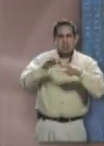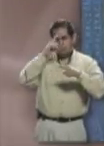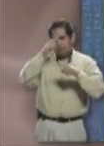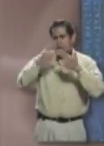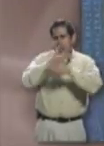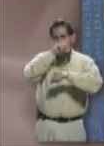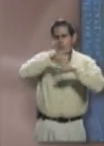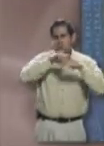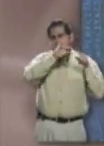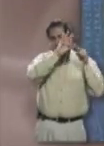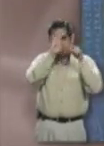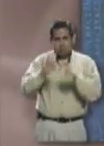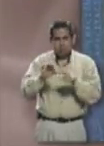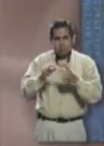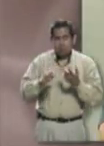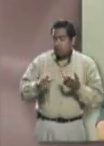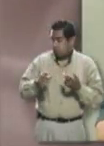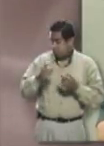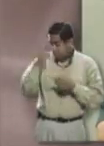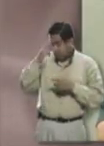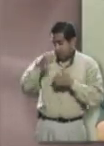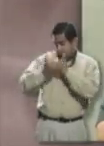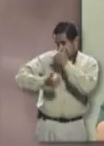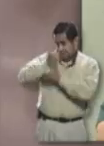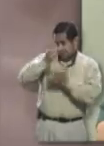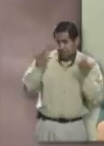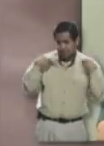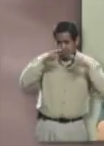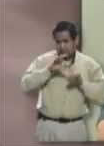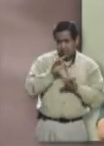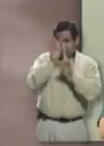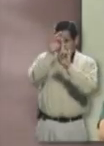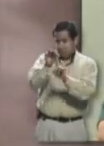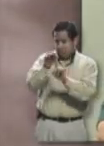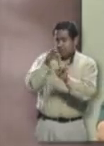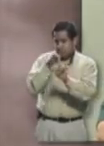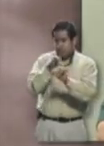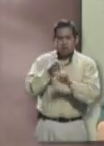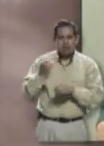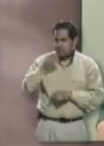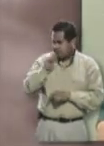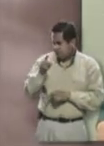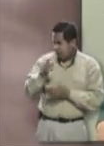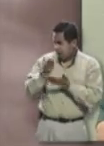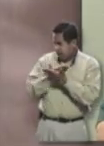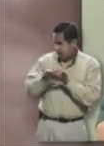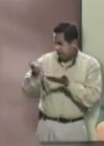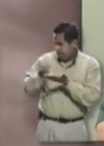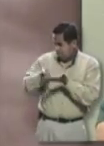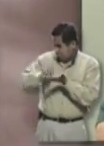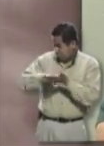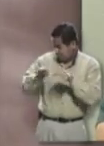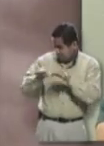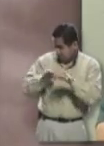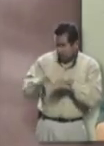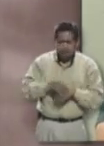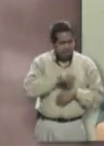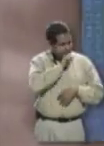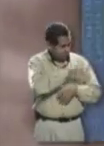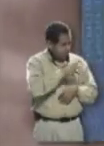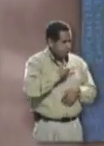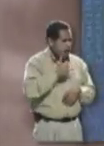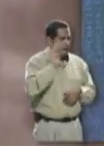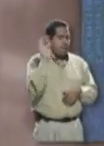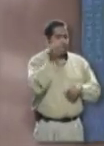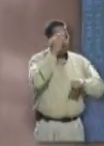compañeros a nivel nacional. Muy bien, representas a todos los atletas. Así es. Y además, ¿trabajas, Pedro? Así es, ahí